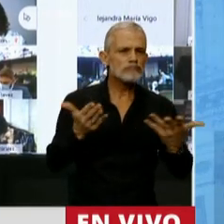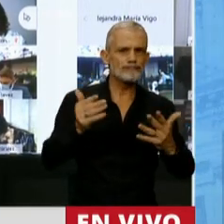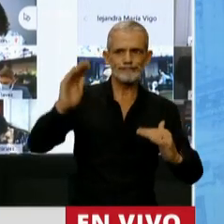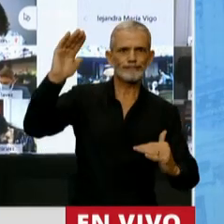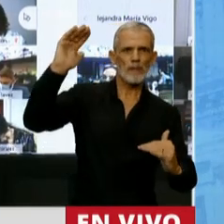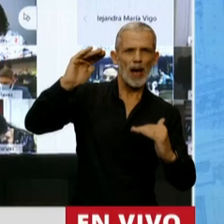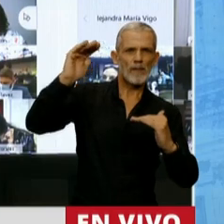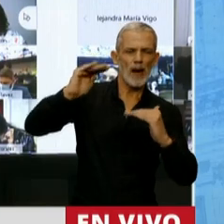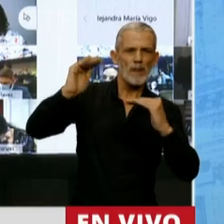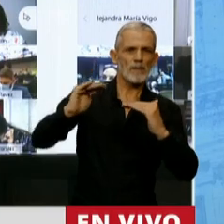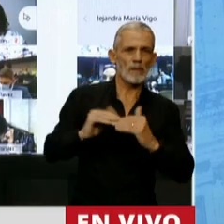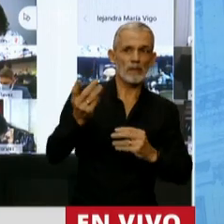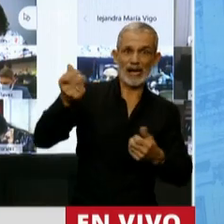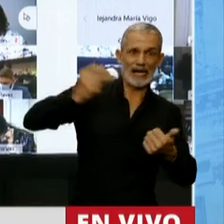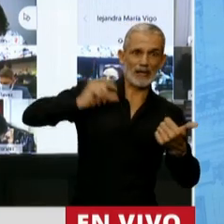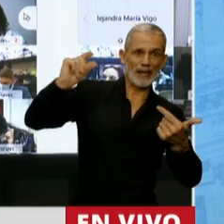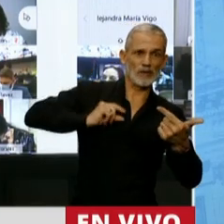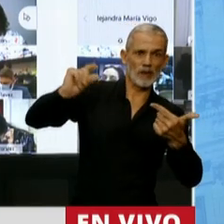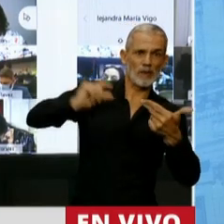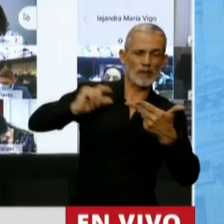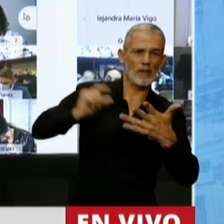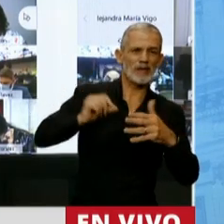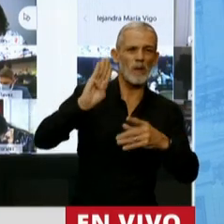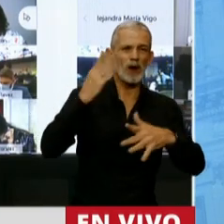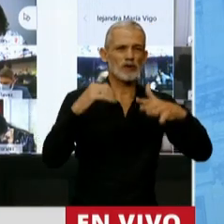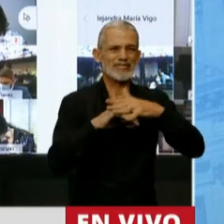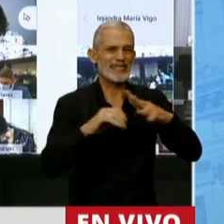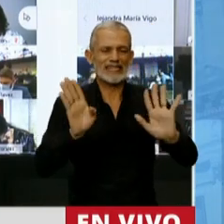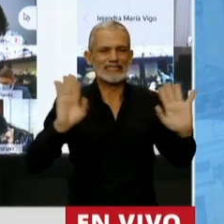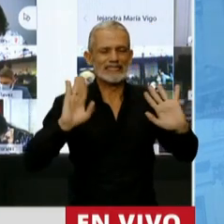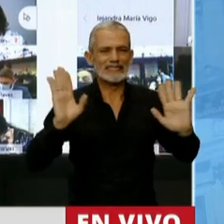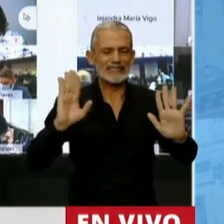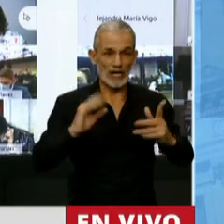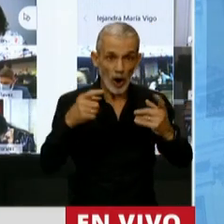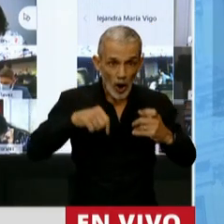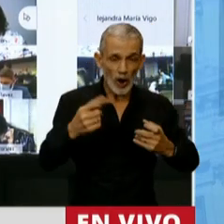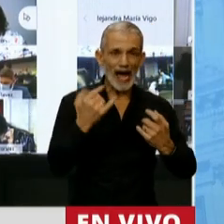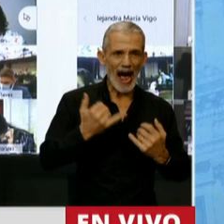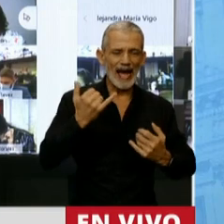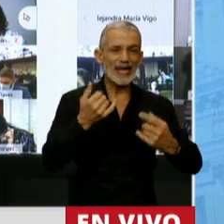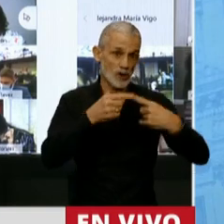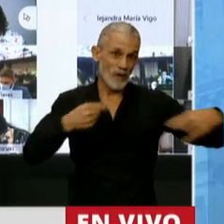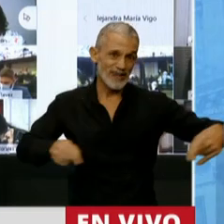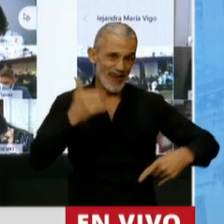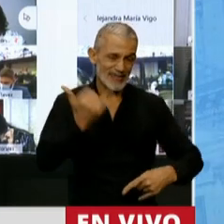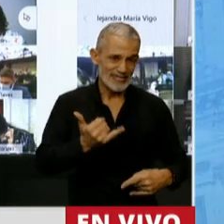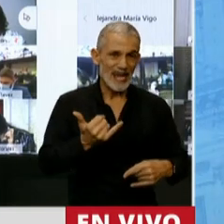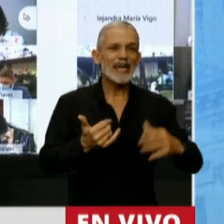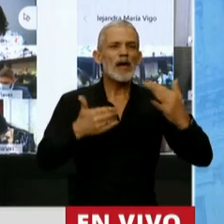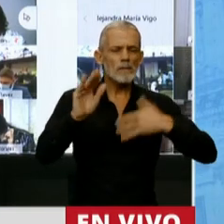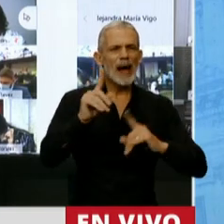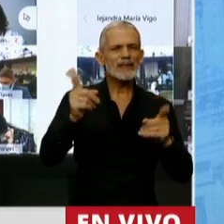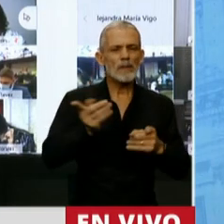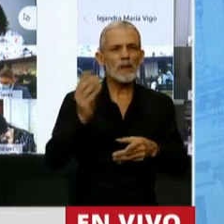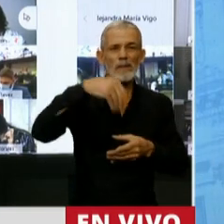reducción gradual de necesidades de financiamiento monetario del Banco Central. Hoy mismo tenemos noticias al respecto y mayor